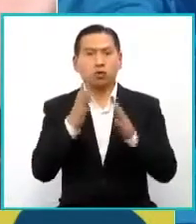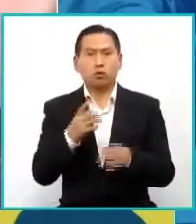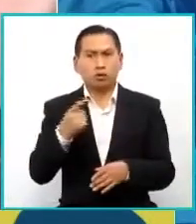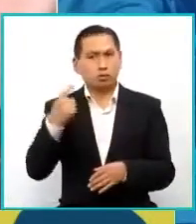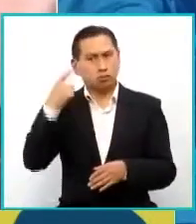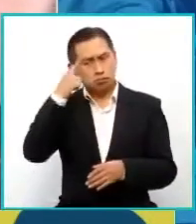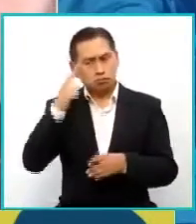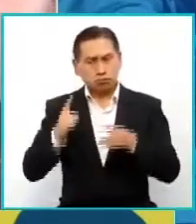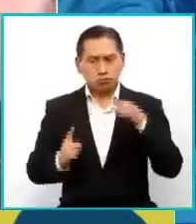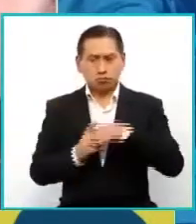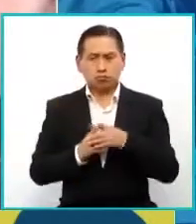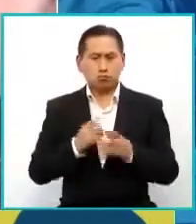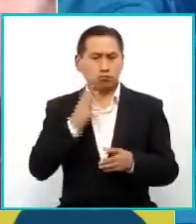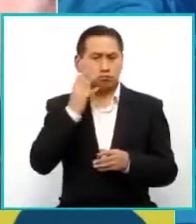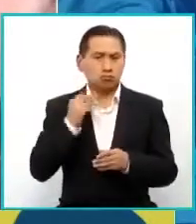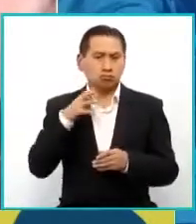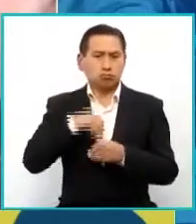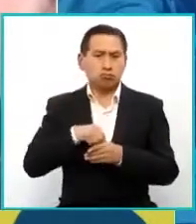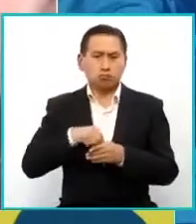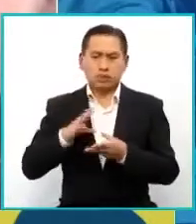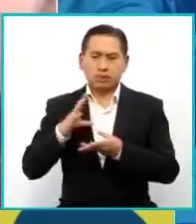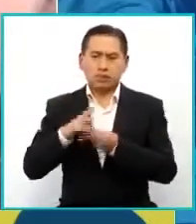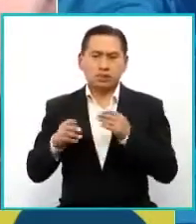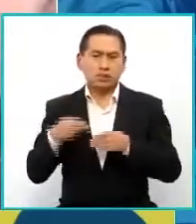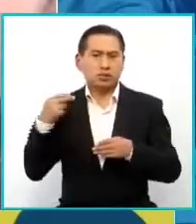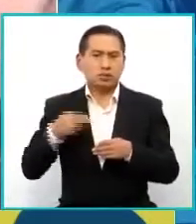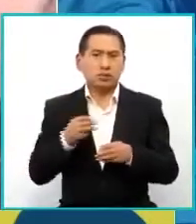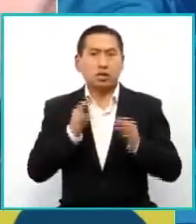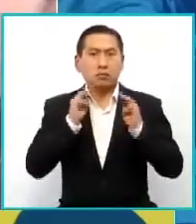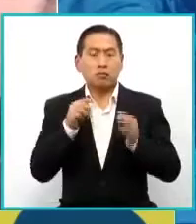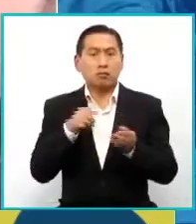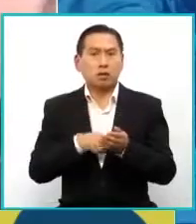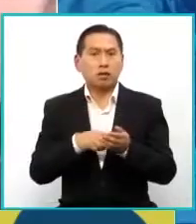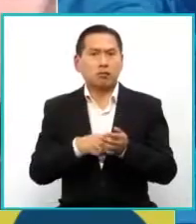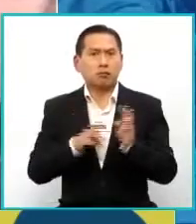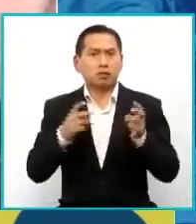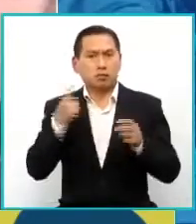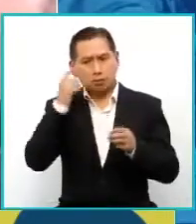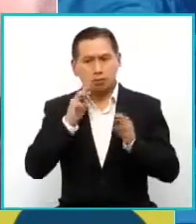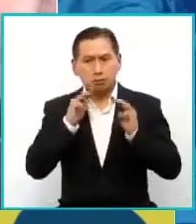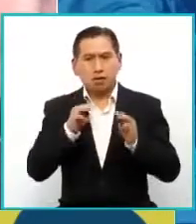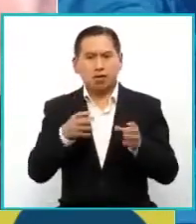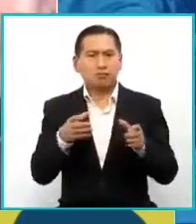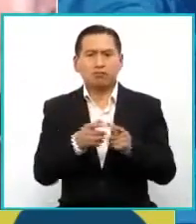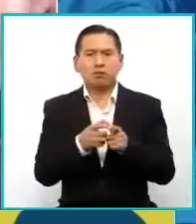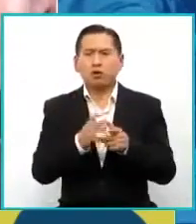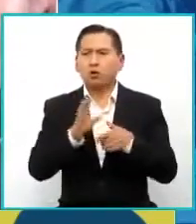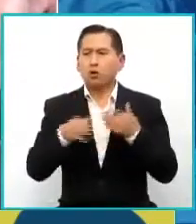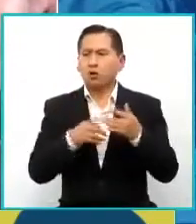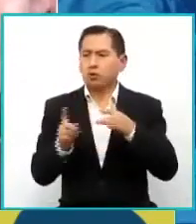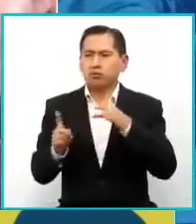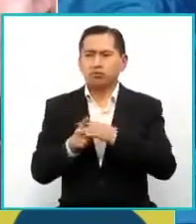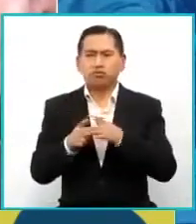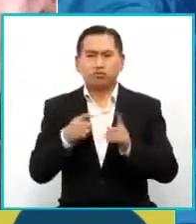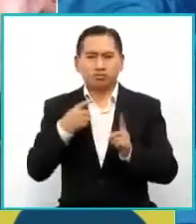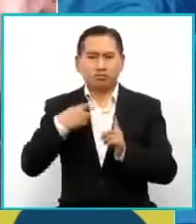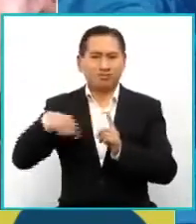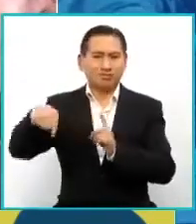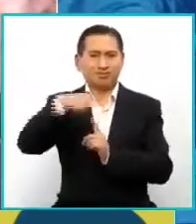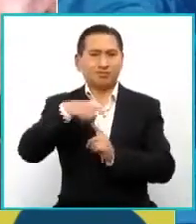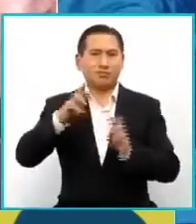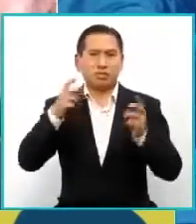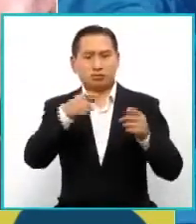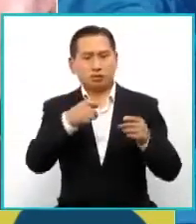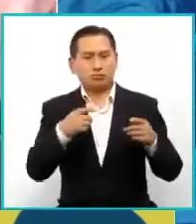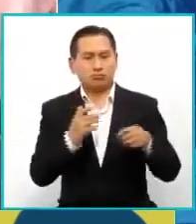gestado también una propia vivencia e historia del mar, que tiene que ver no solo con el mar mismo, sino con todo lo que se ha generado alrededor, el tema de las